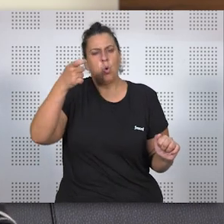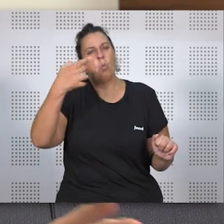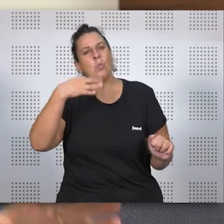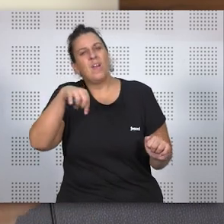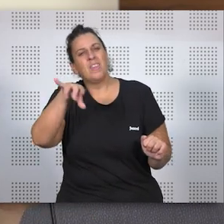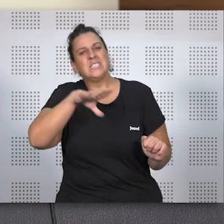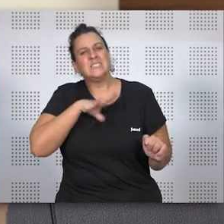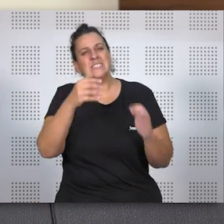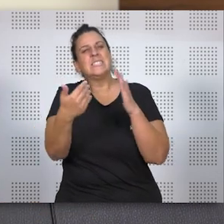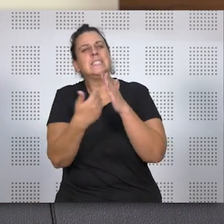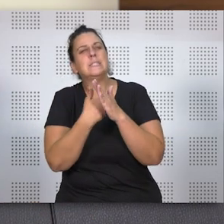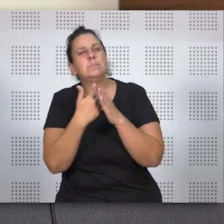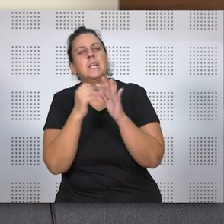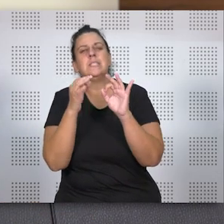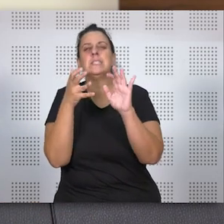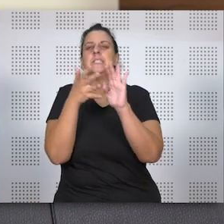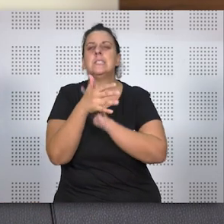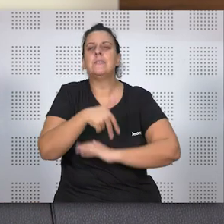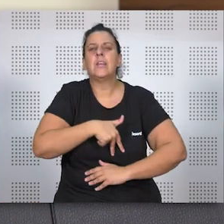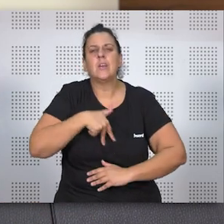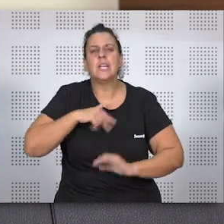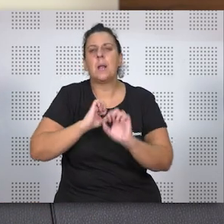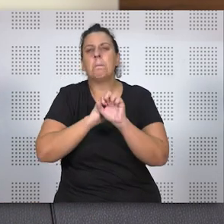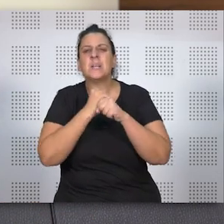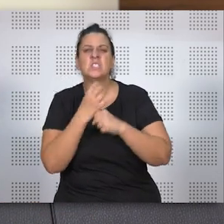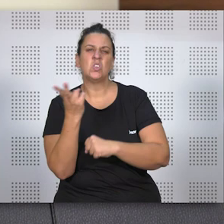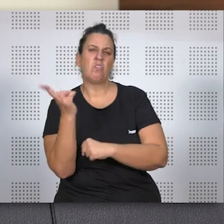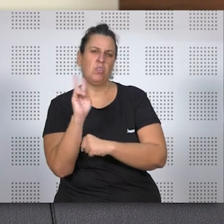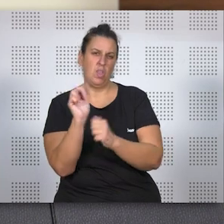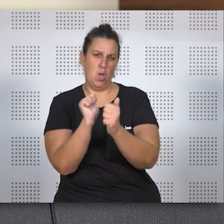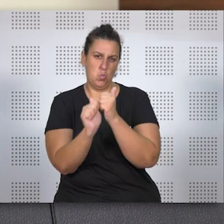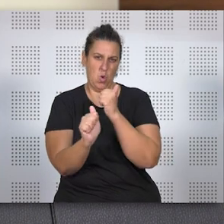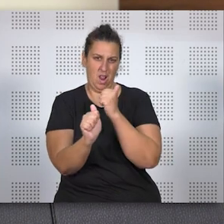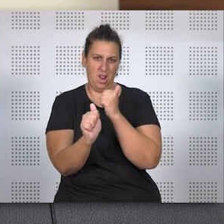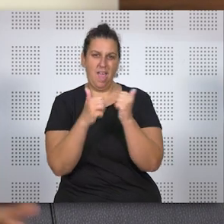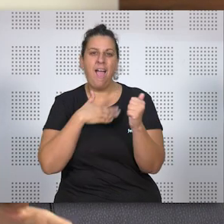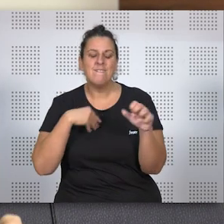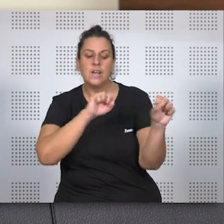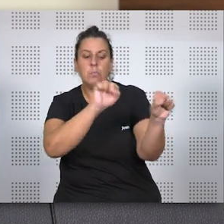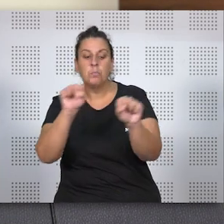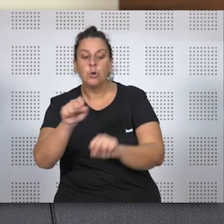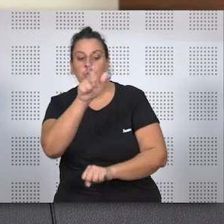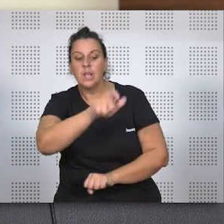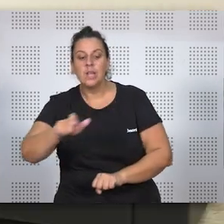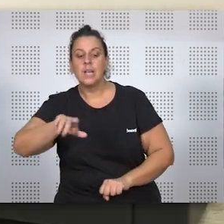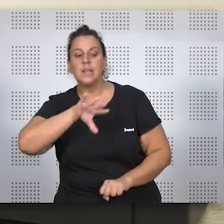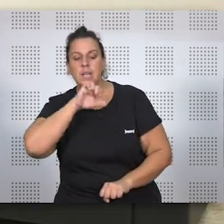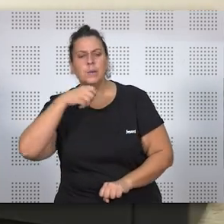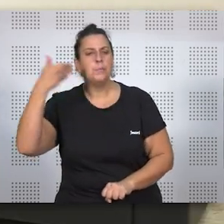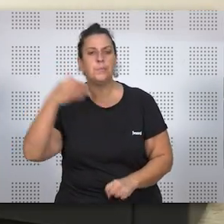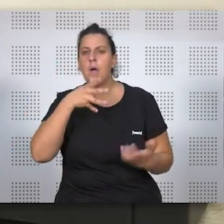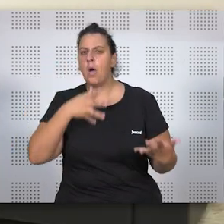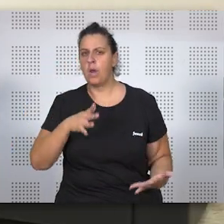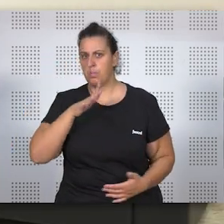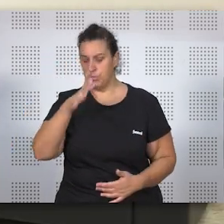podías explicar exactamente el significado general de la pensión de viudedad? Es decir, ¿a quién pretende proteger y cuál es su importancia en la actualidad?